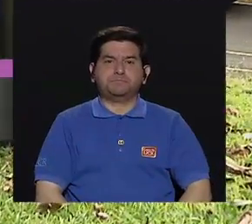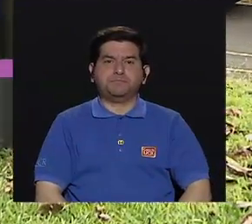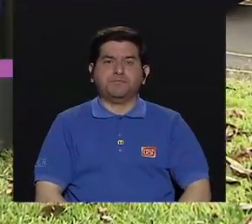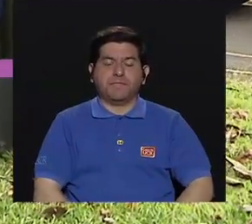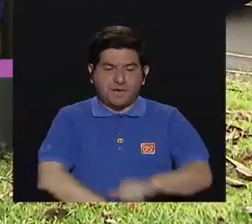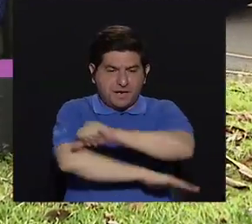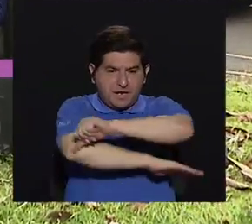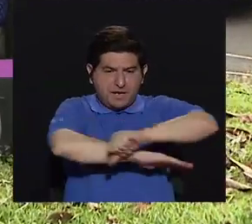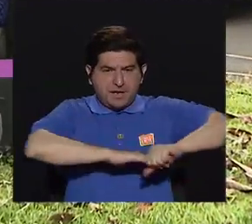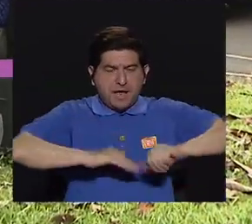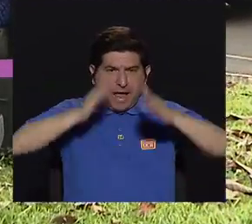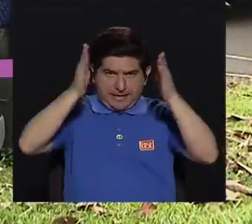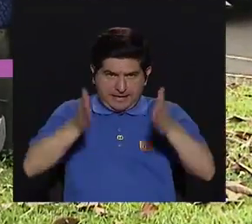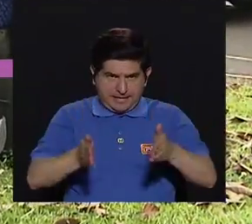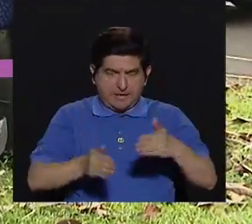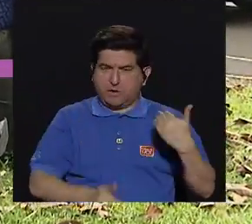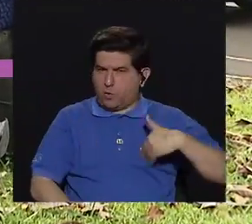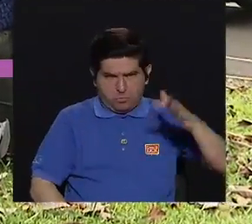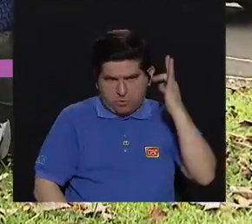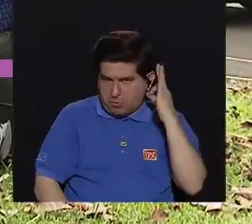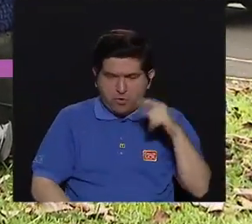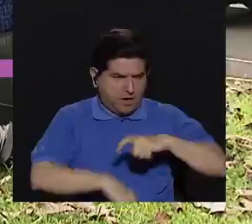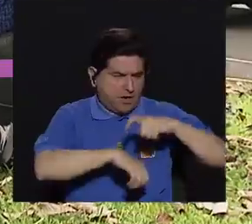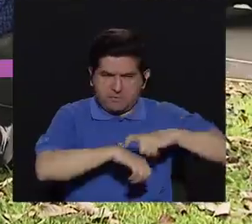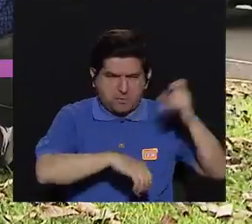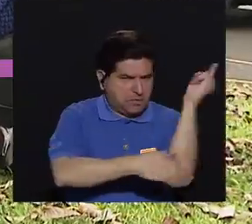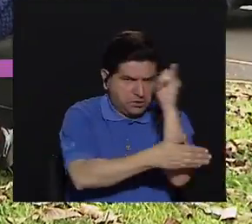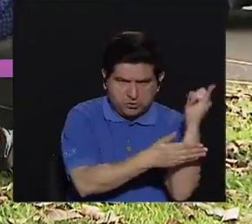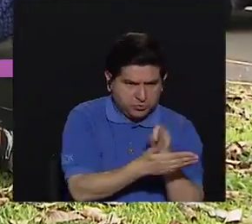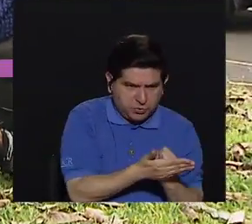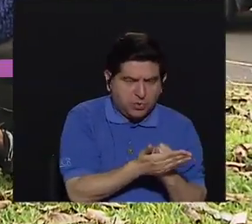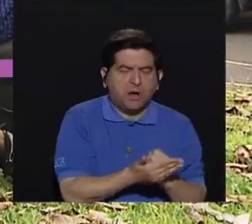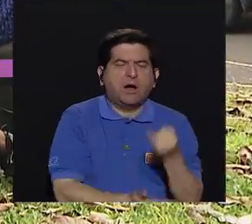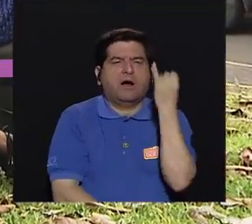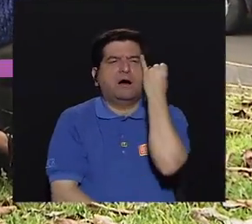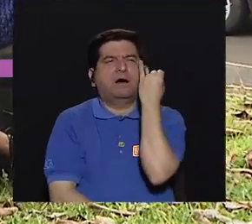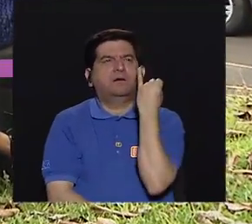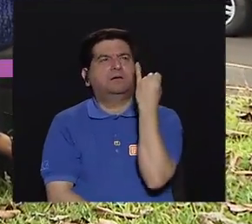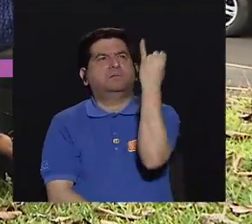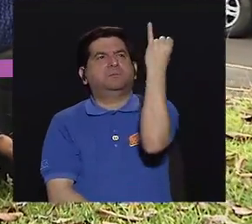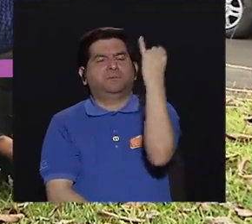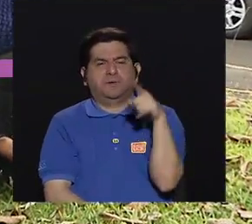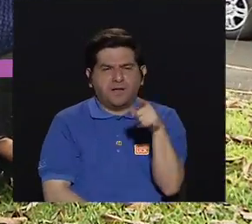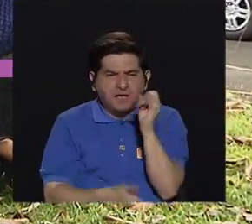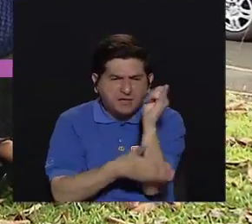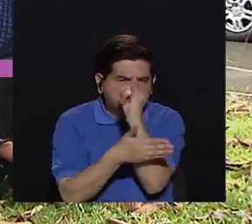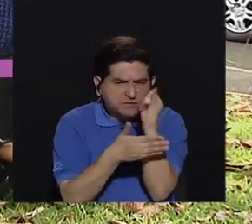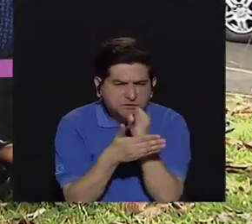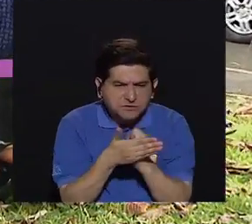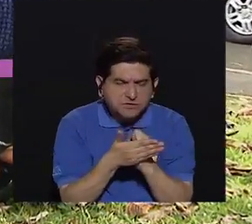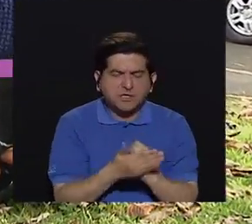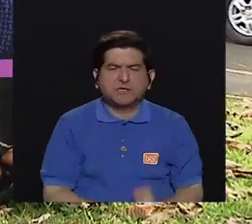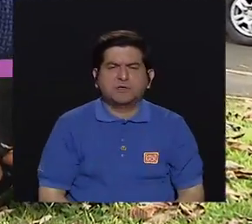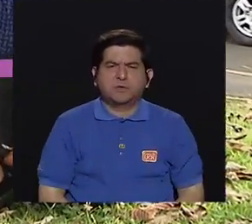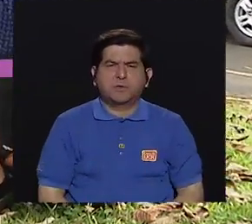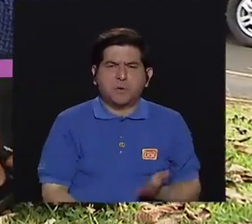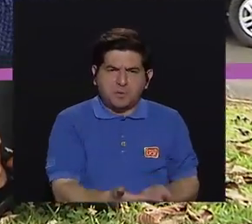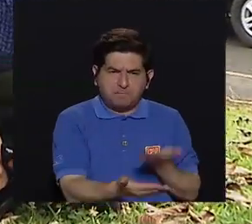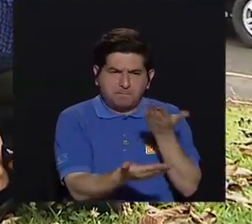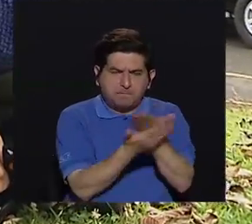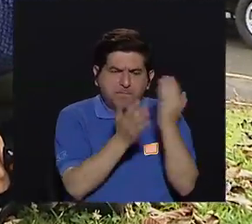El arquitecto o la arquitecta cuando diseña, ¿verdad?, tiene que conceptualizar su diseño y